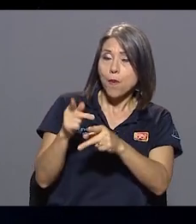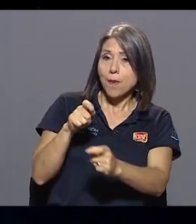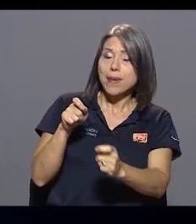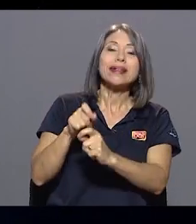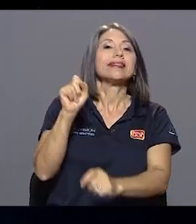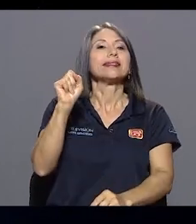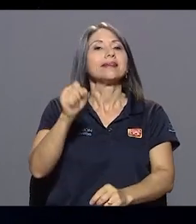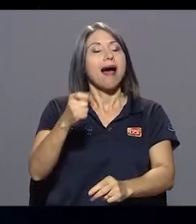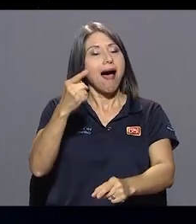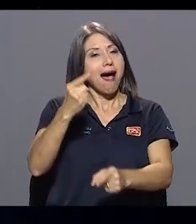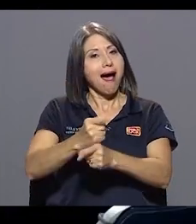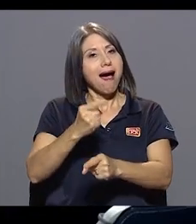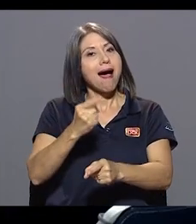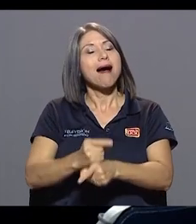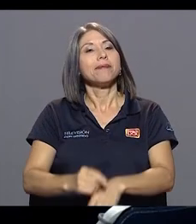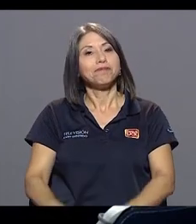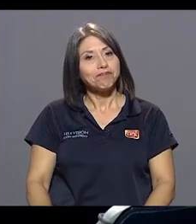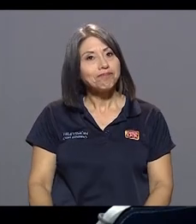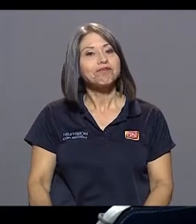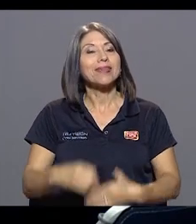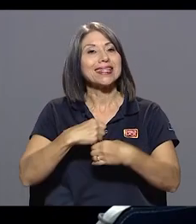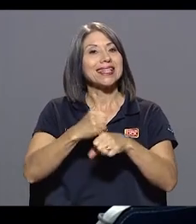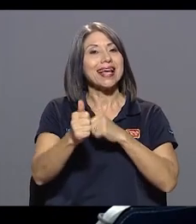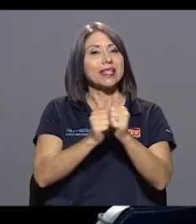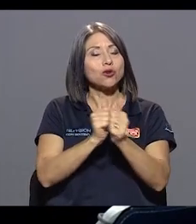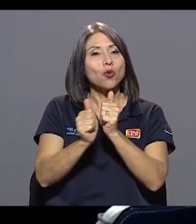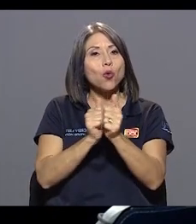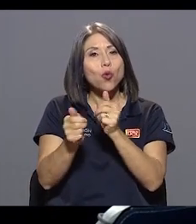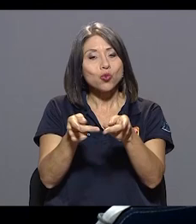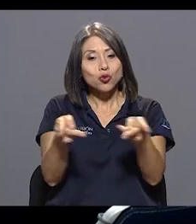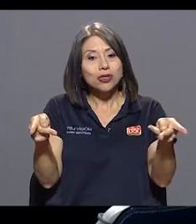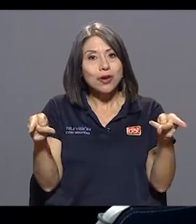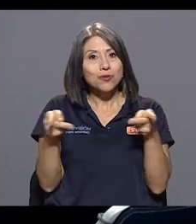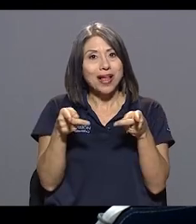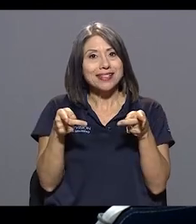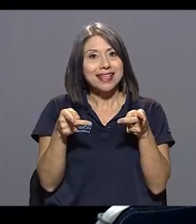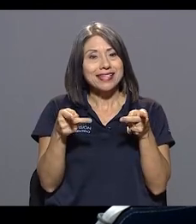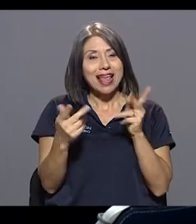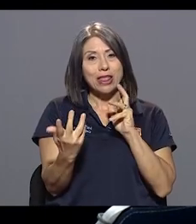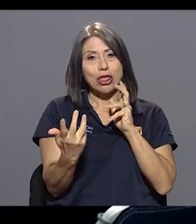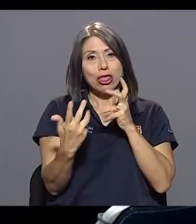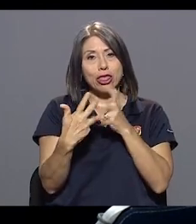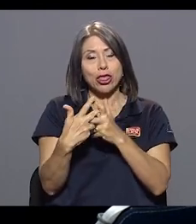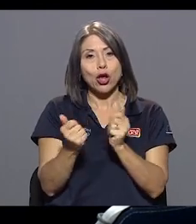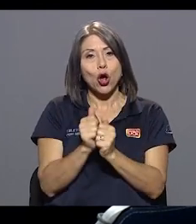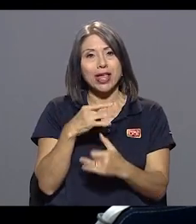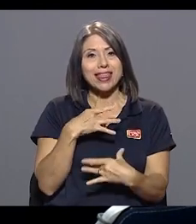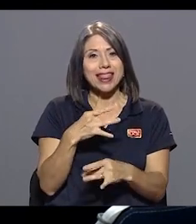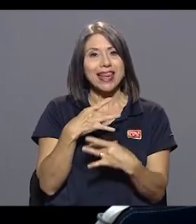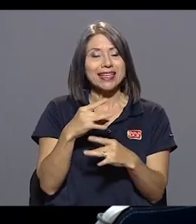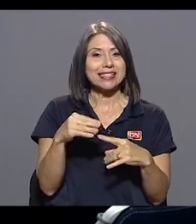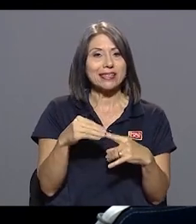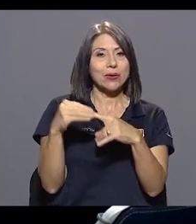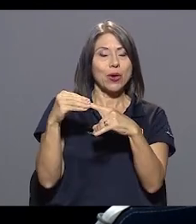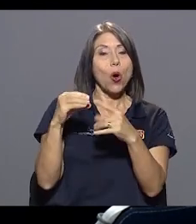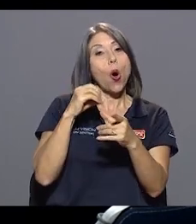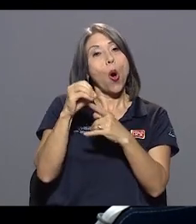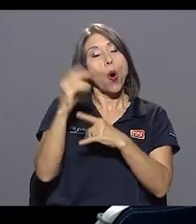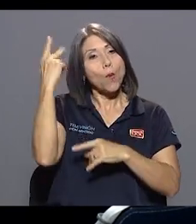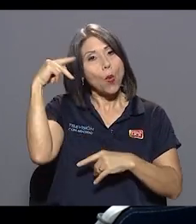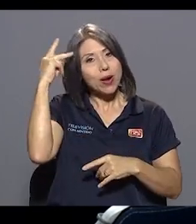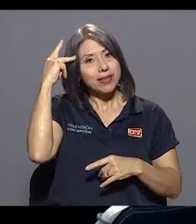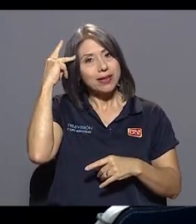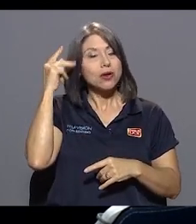se hacen los concursos de acuerdo con intereses particulares o políticos y